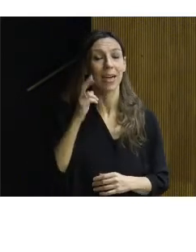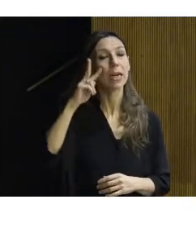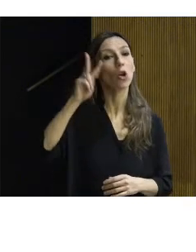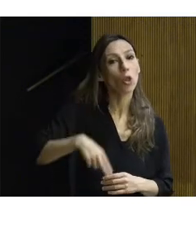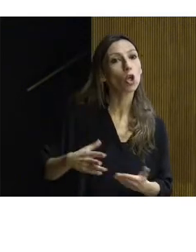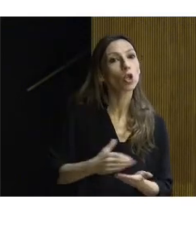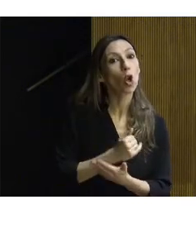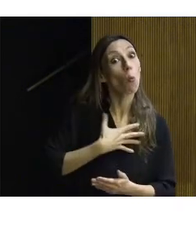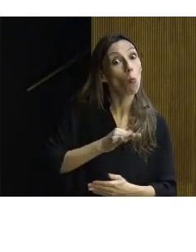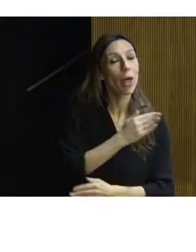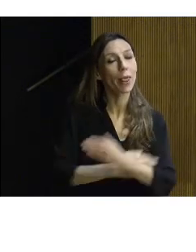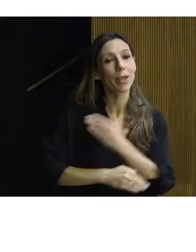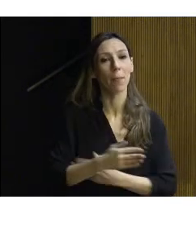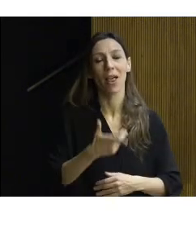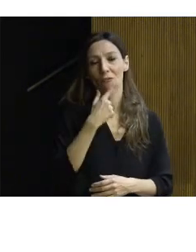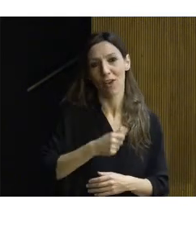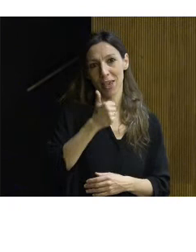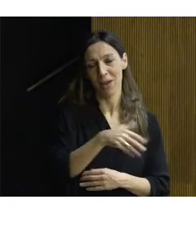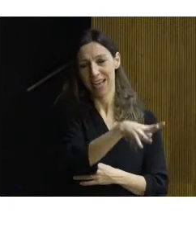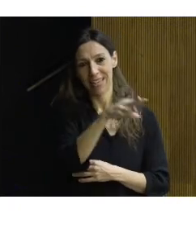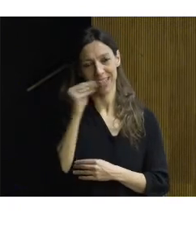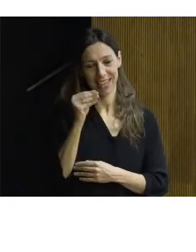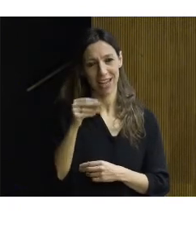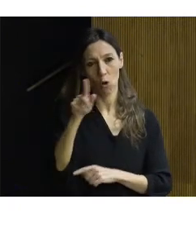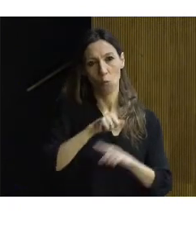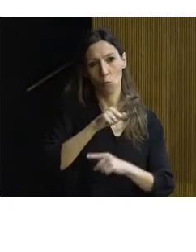comprender y valorar el problema de las barreras de accesibilidad.